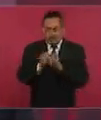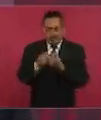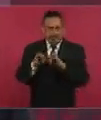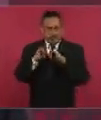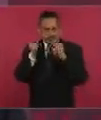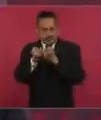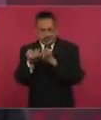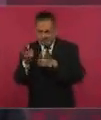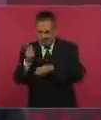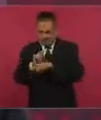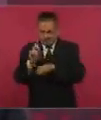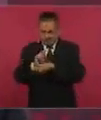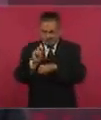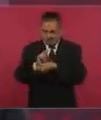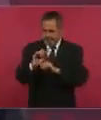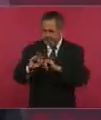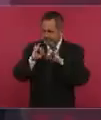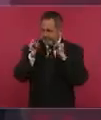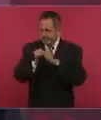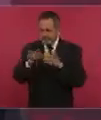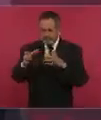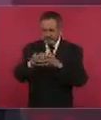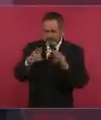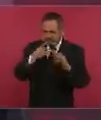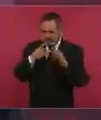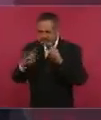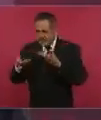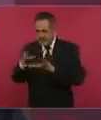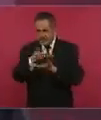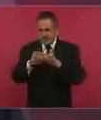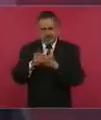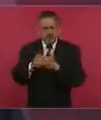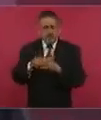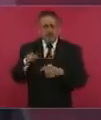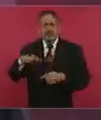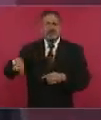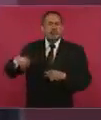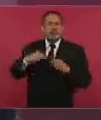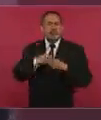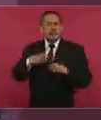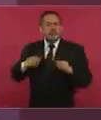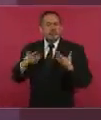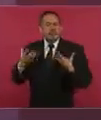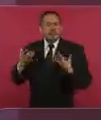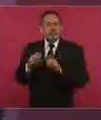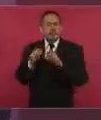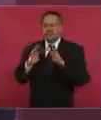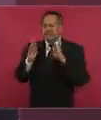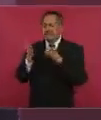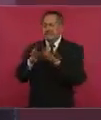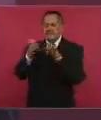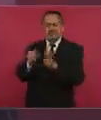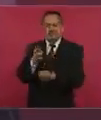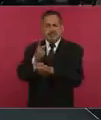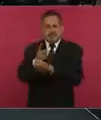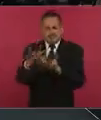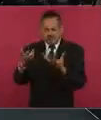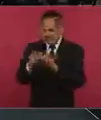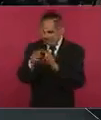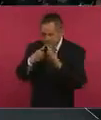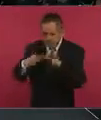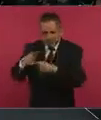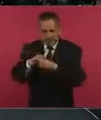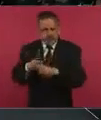todos los días o los miembros del gabinete de seguridad se reúnan